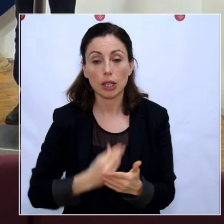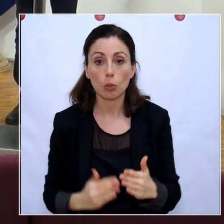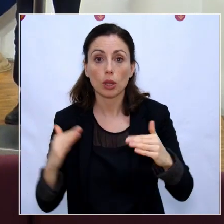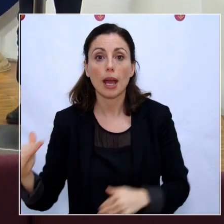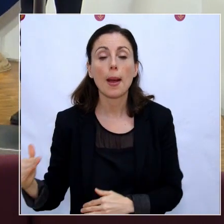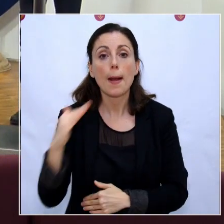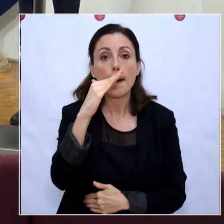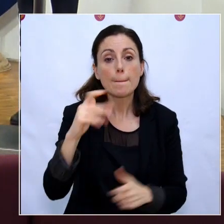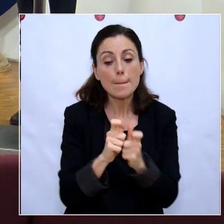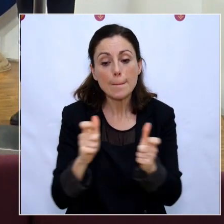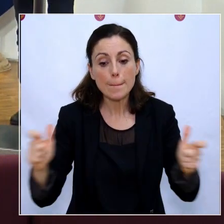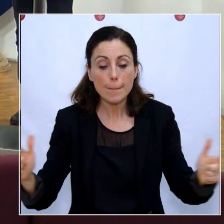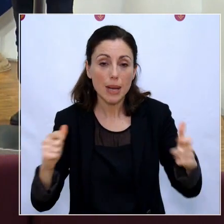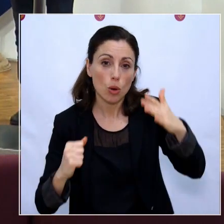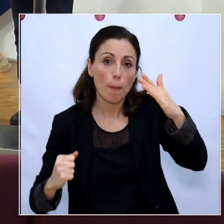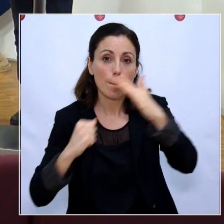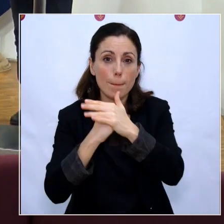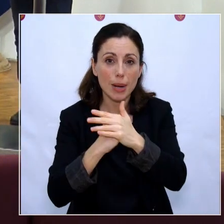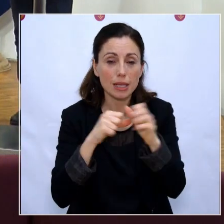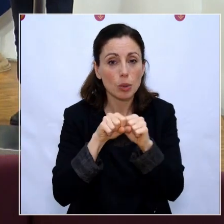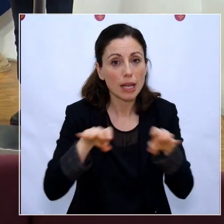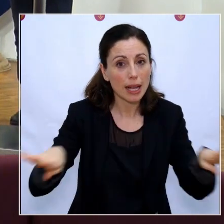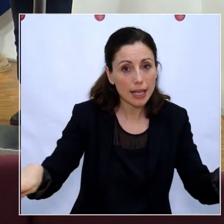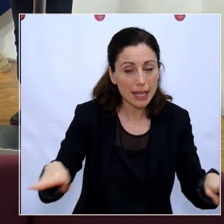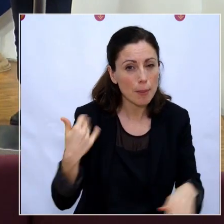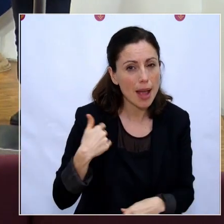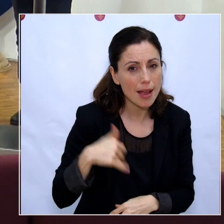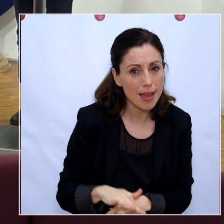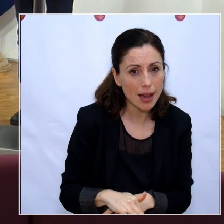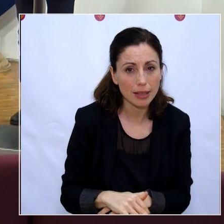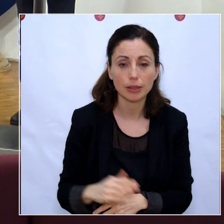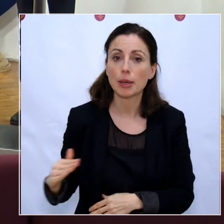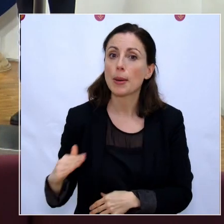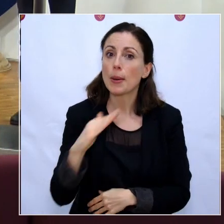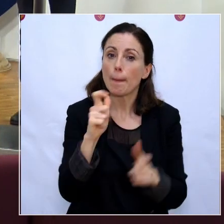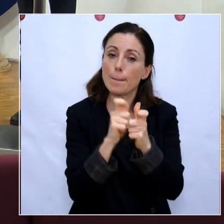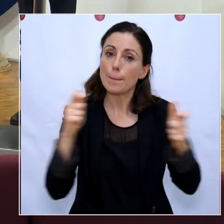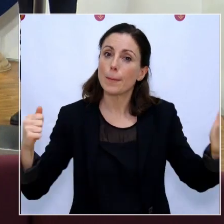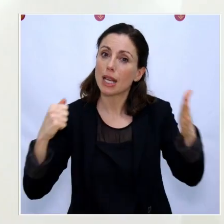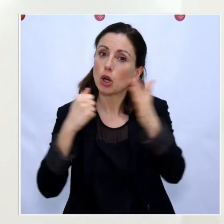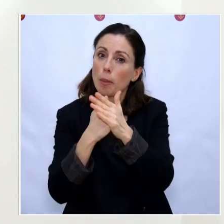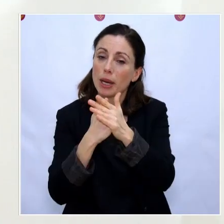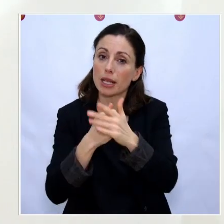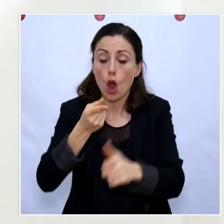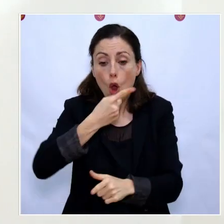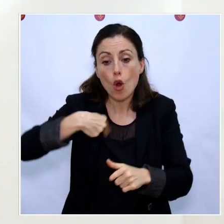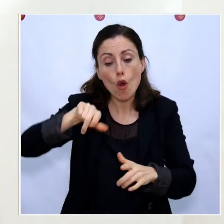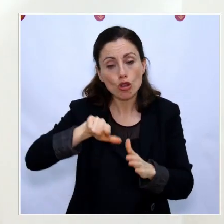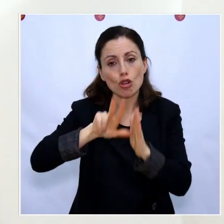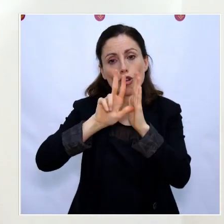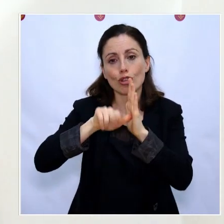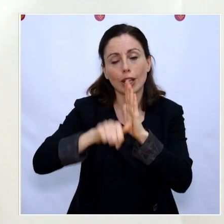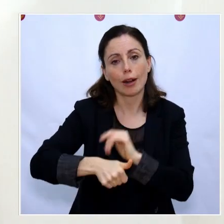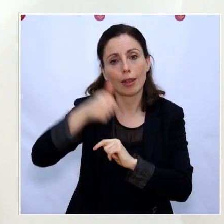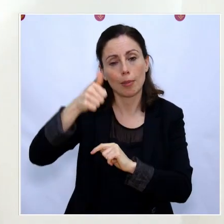de la epidemia y por tanto la curva ha iniciado el descenso. El pico máximo, nosotros vamos más tarde que el resto de comunidades en